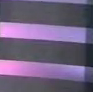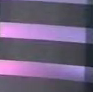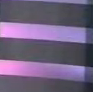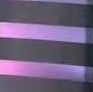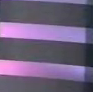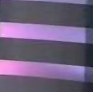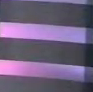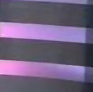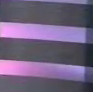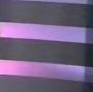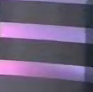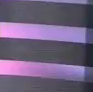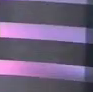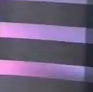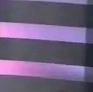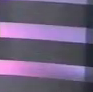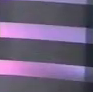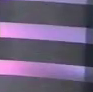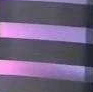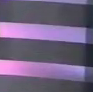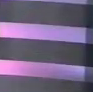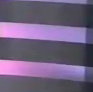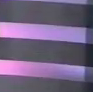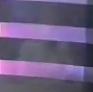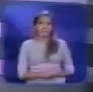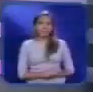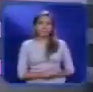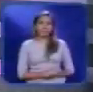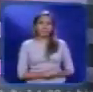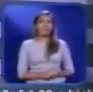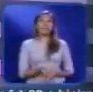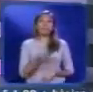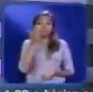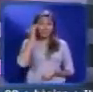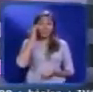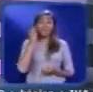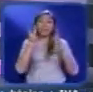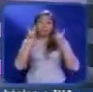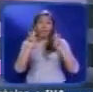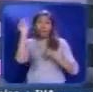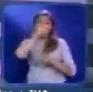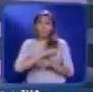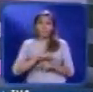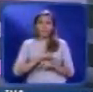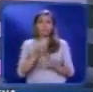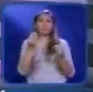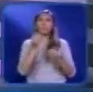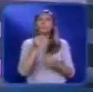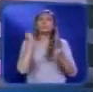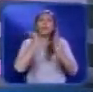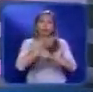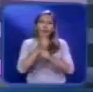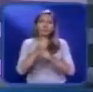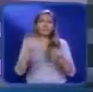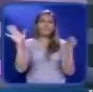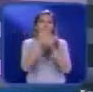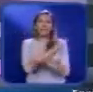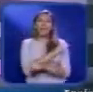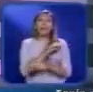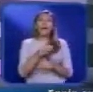nuevo mes y con él muchos serán los conciertos que también llegarán para seguir llenándonos pues de buena música Entre las